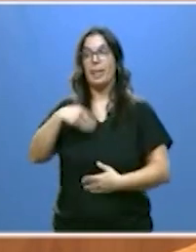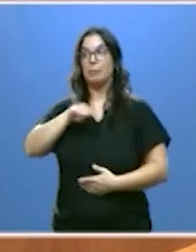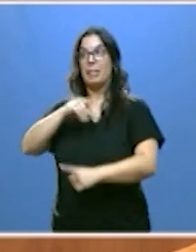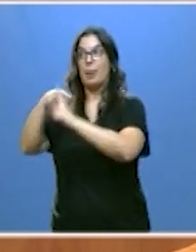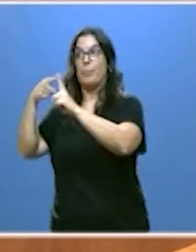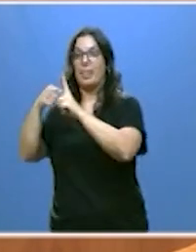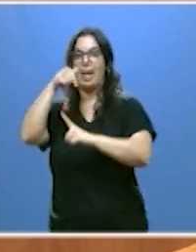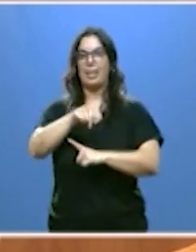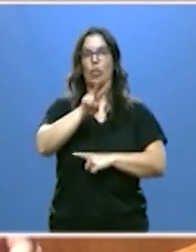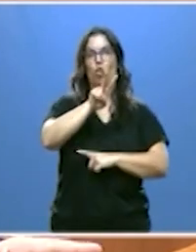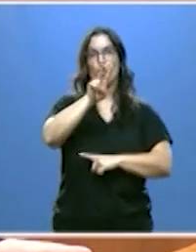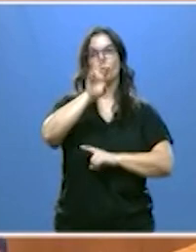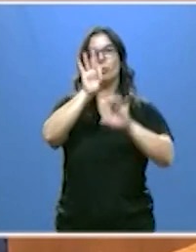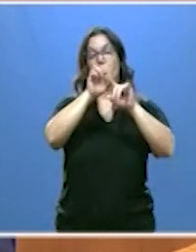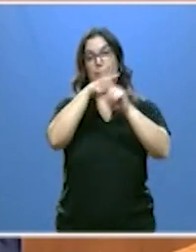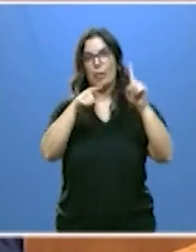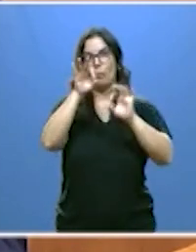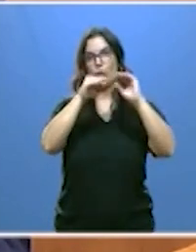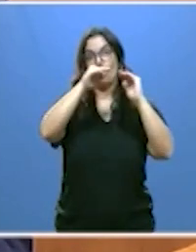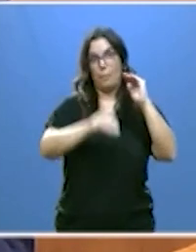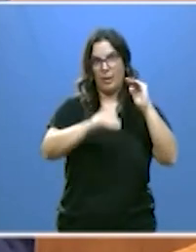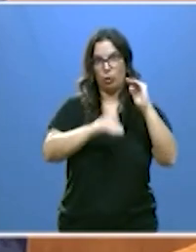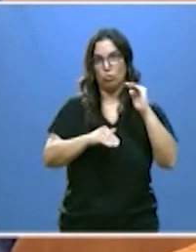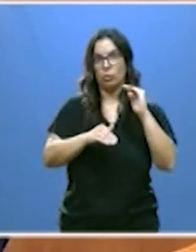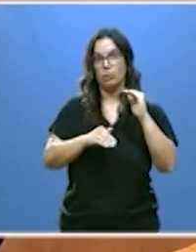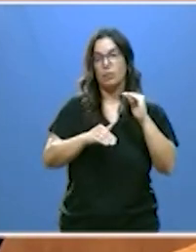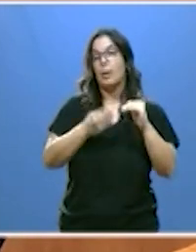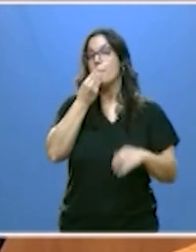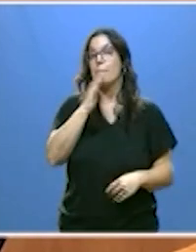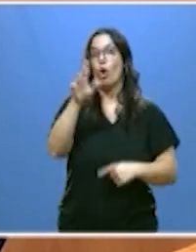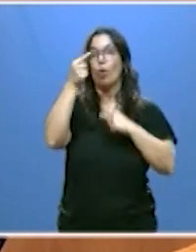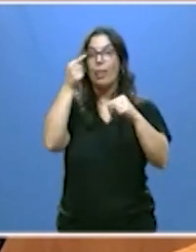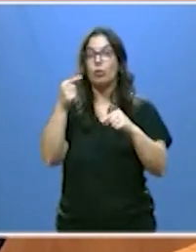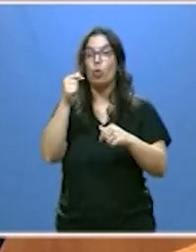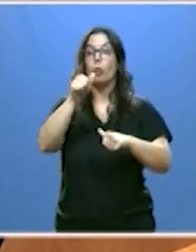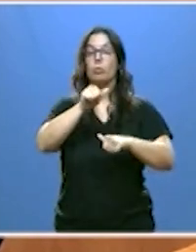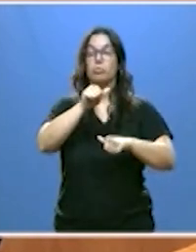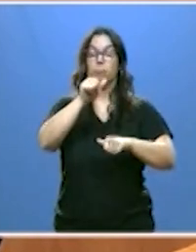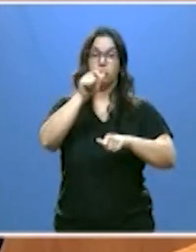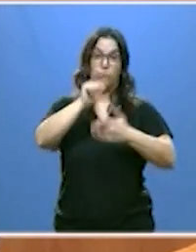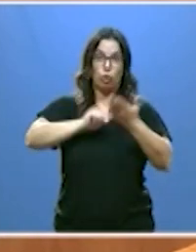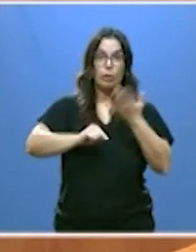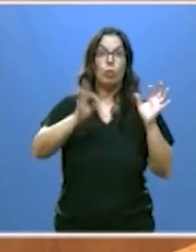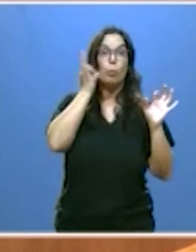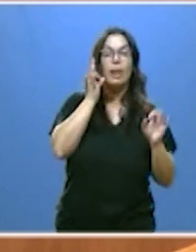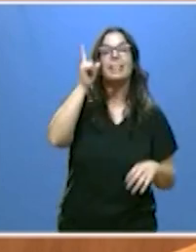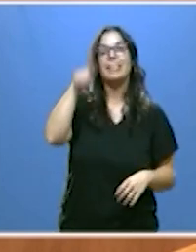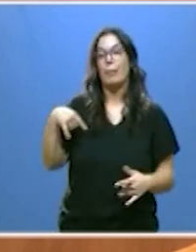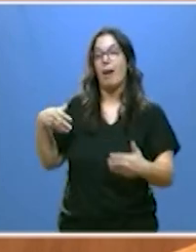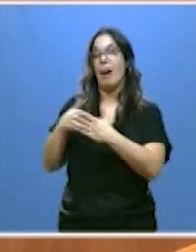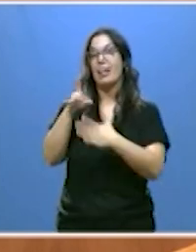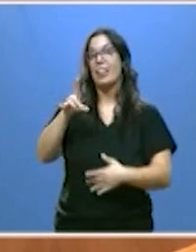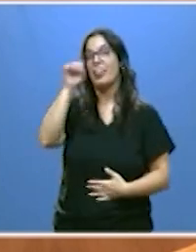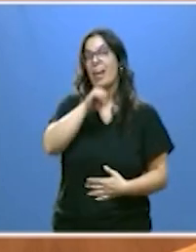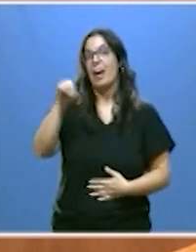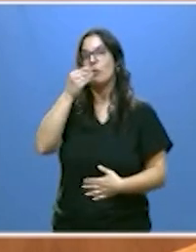nacional, la menor de toda la serie histórica en mujeres y de los últimos 15 años en jóvenes. Todo lo cual